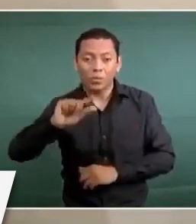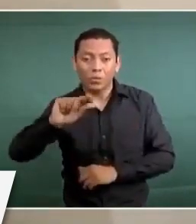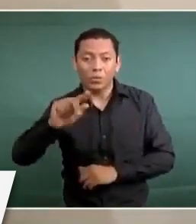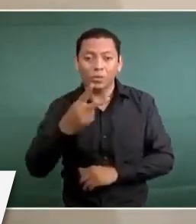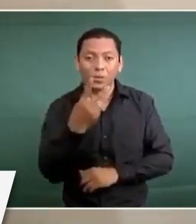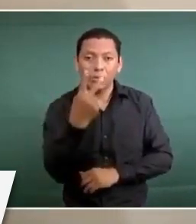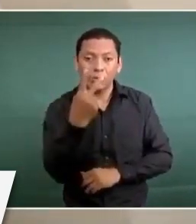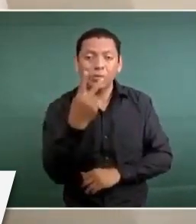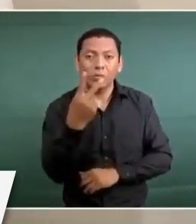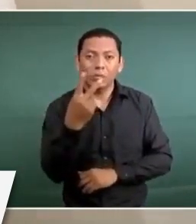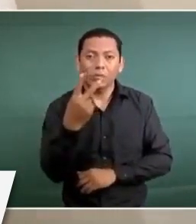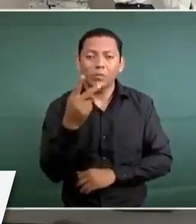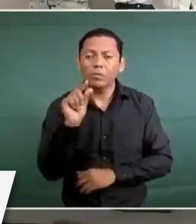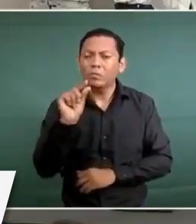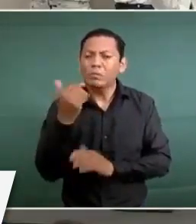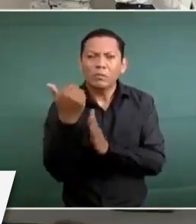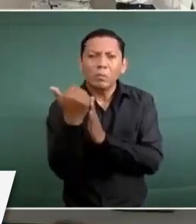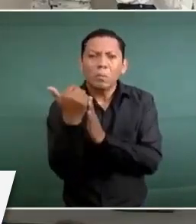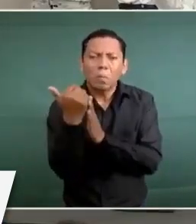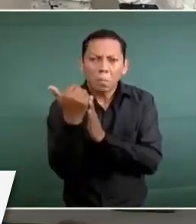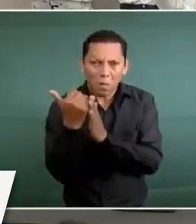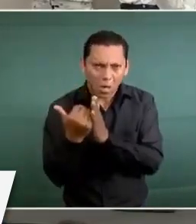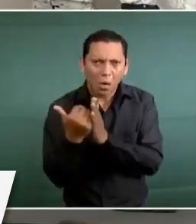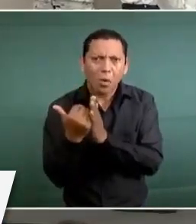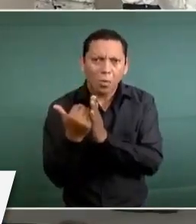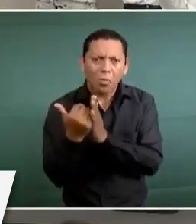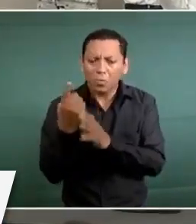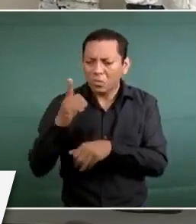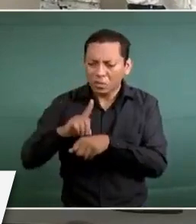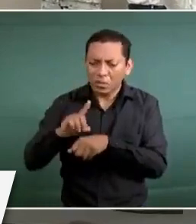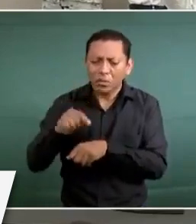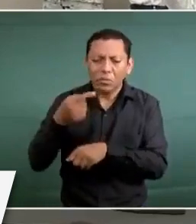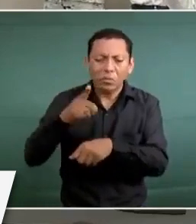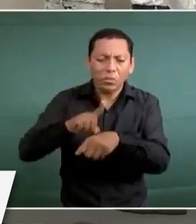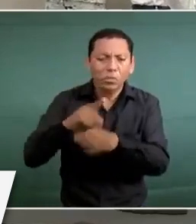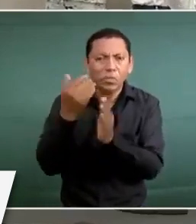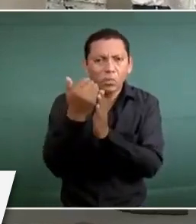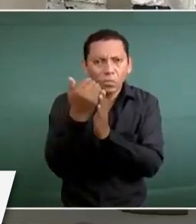también una pequeña disminución.